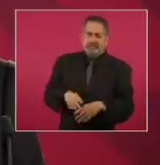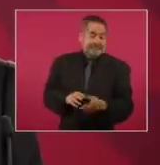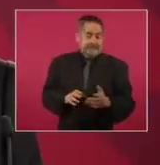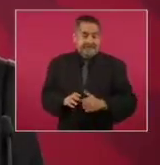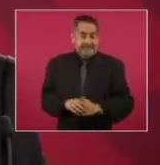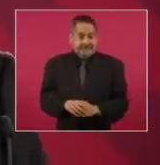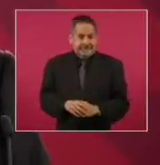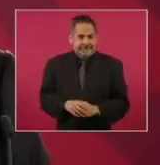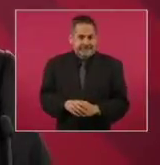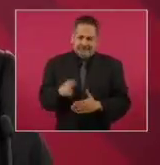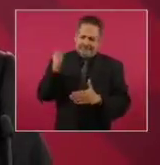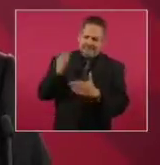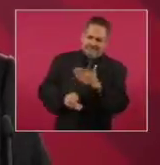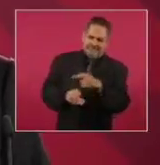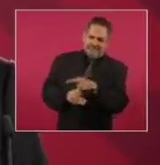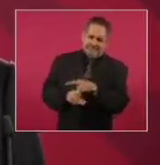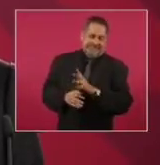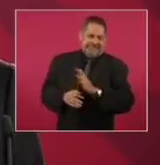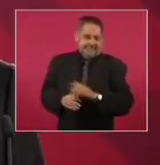Es fin.